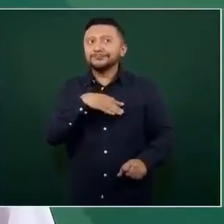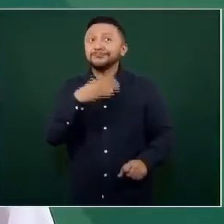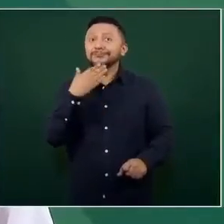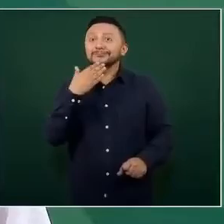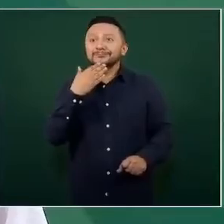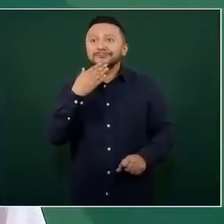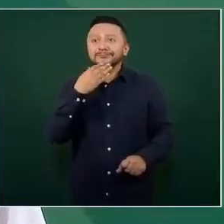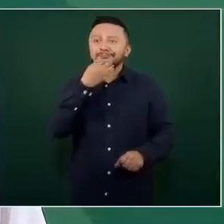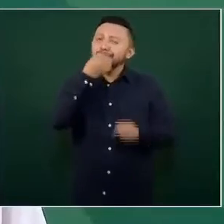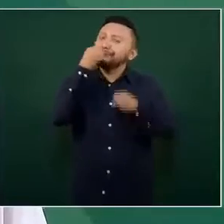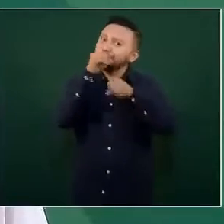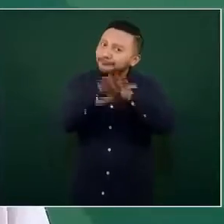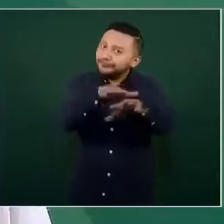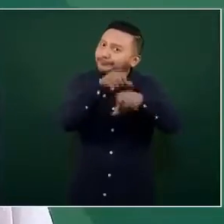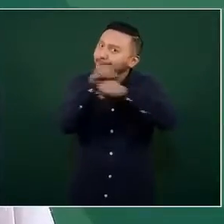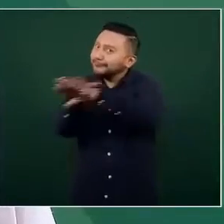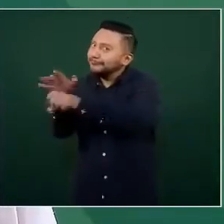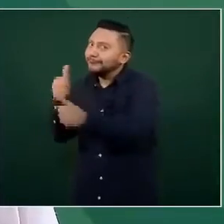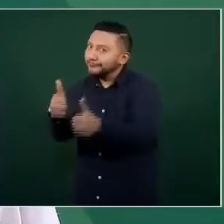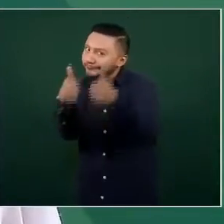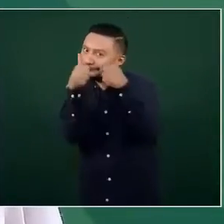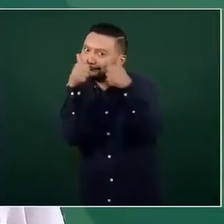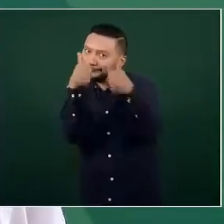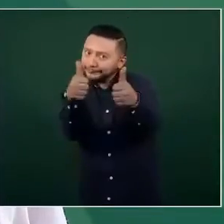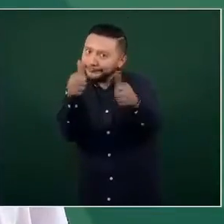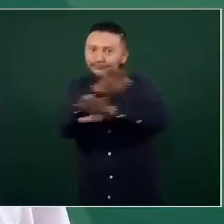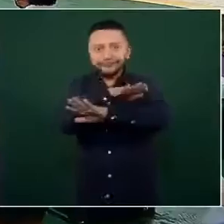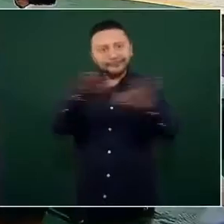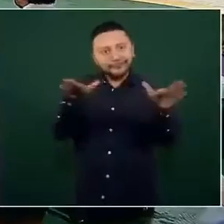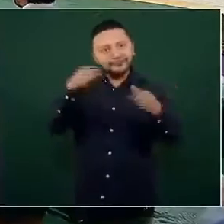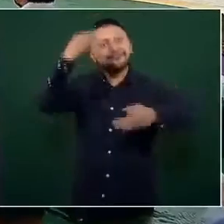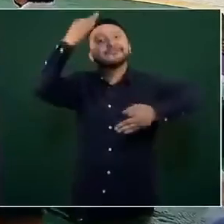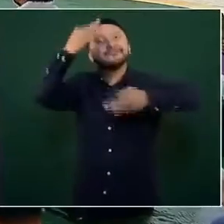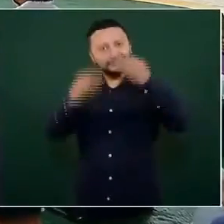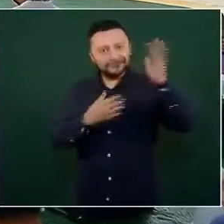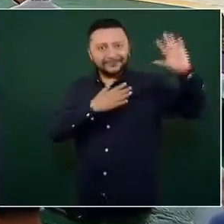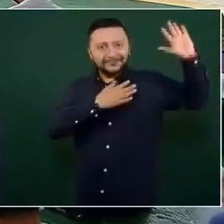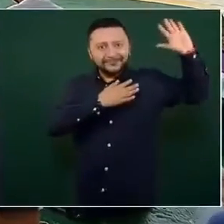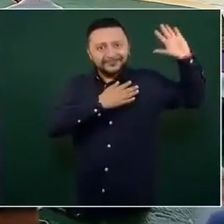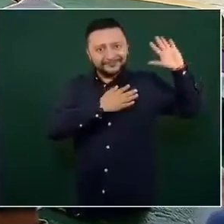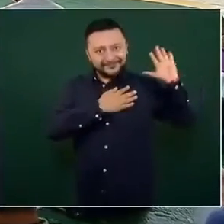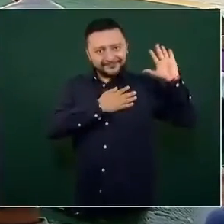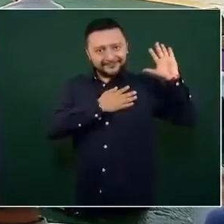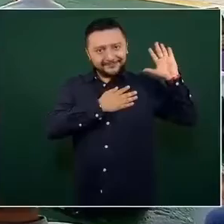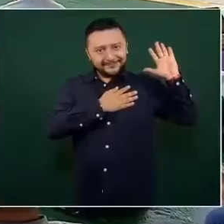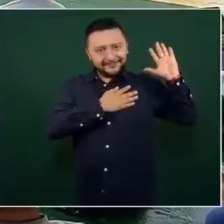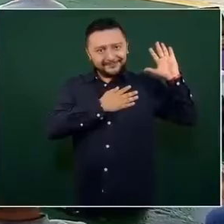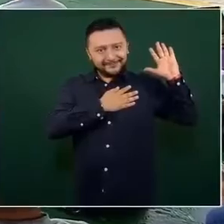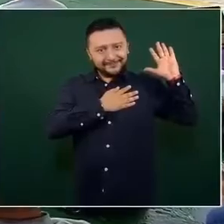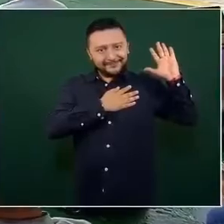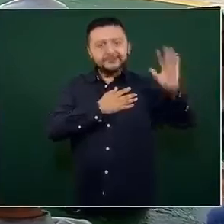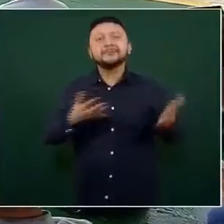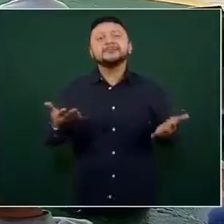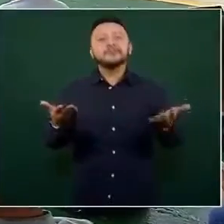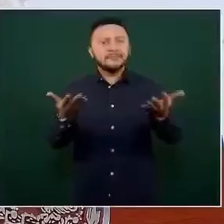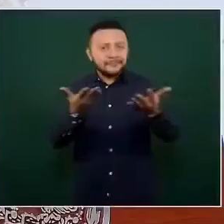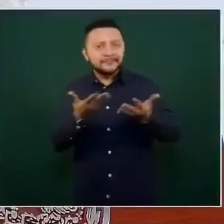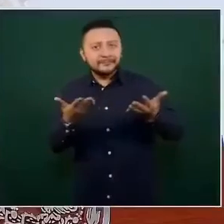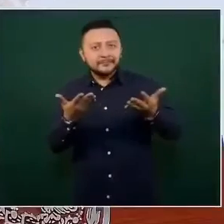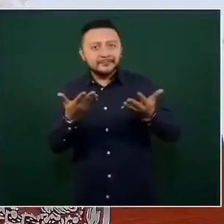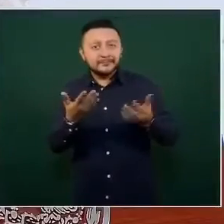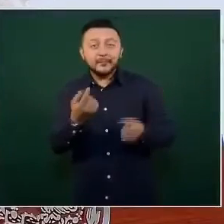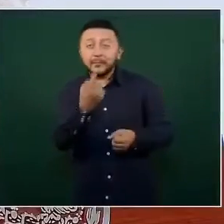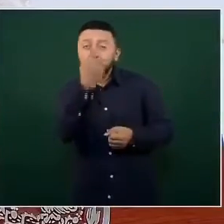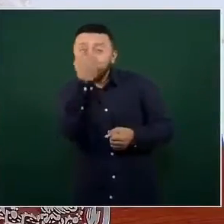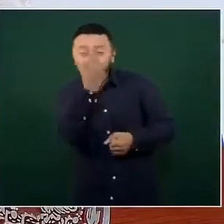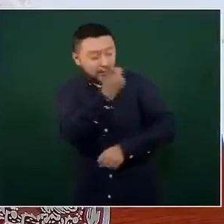ya se cumplió con el compromiso de aplicar cuando menos una